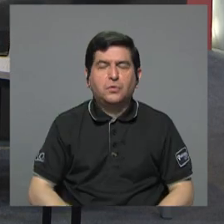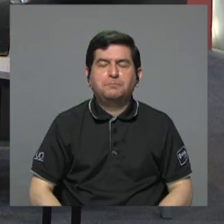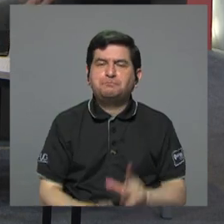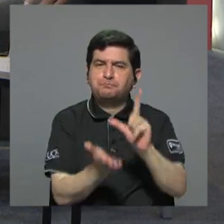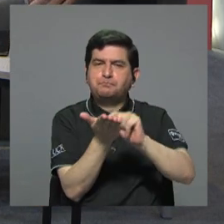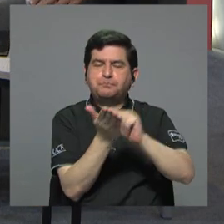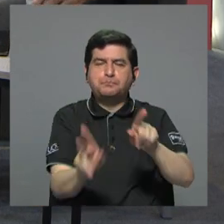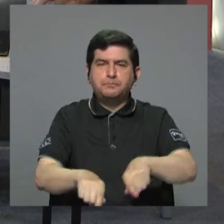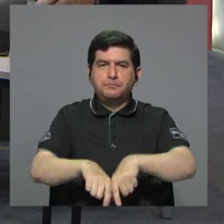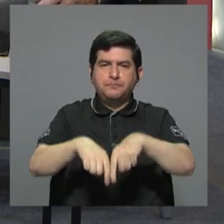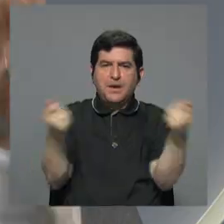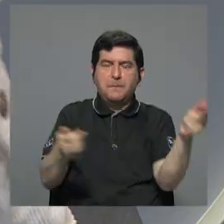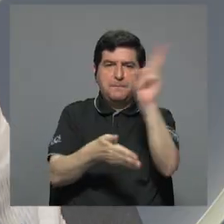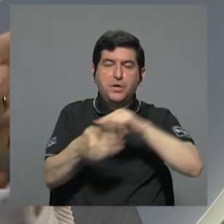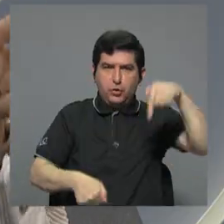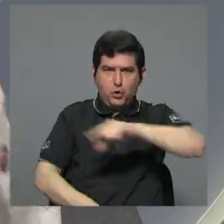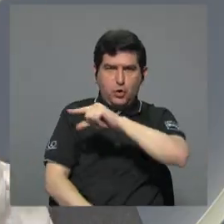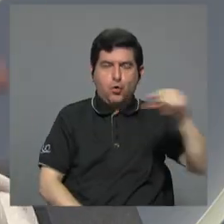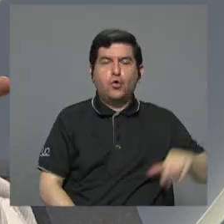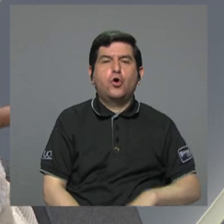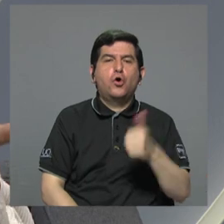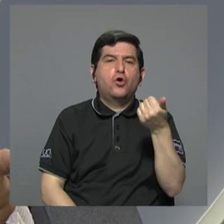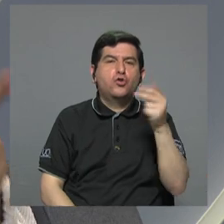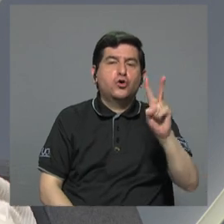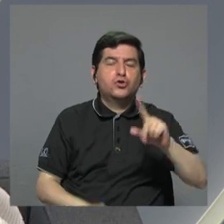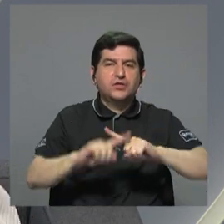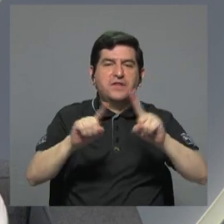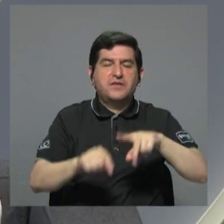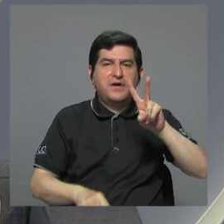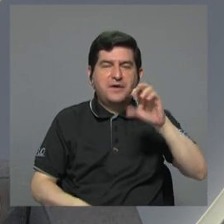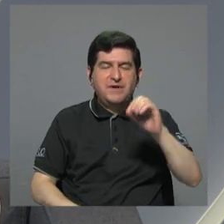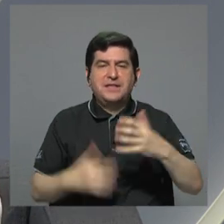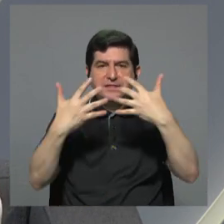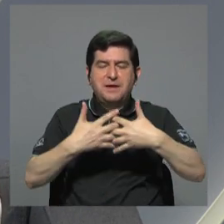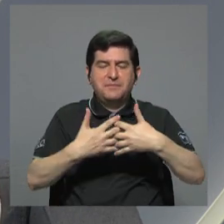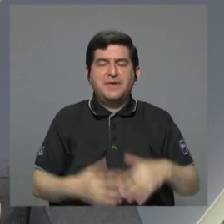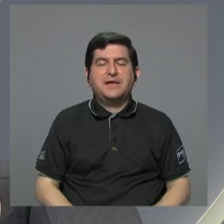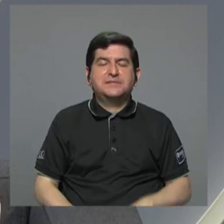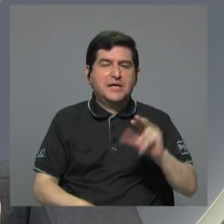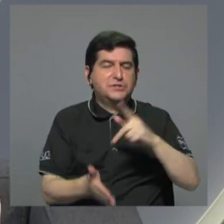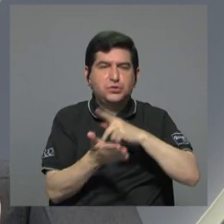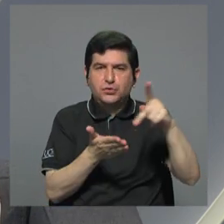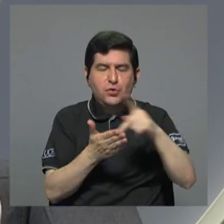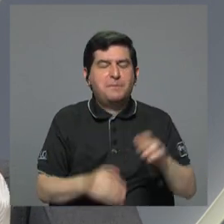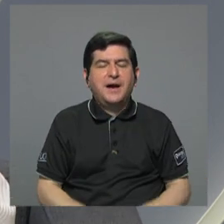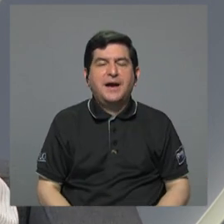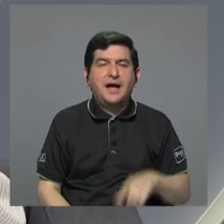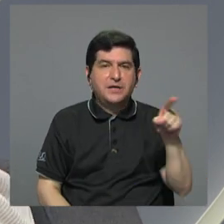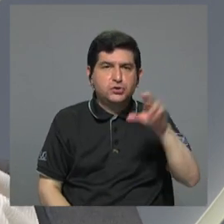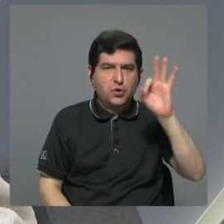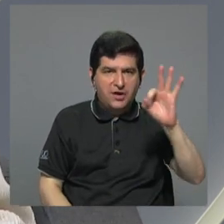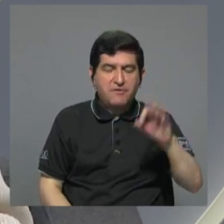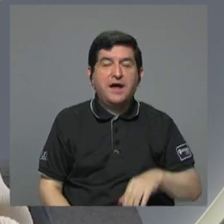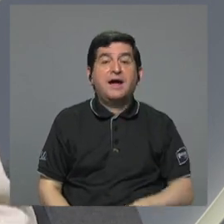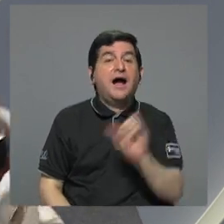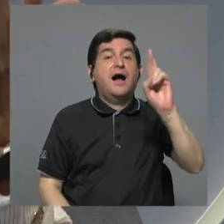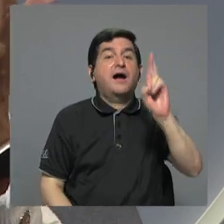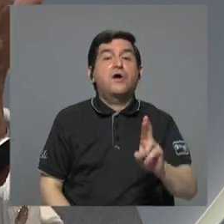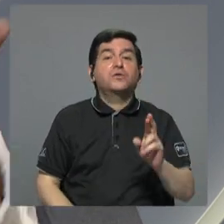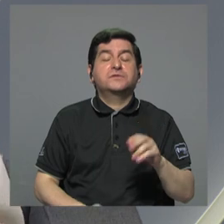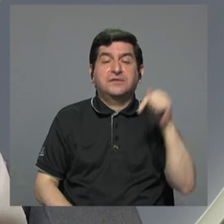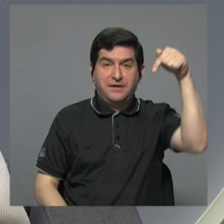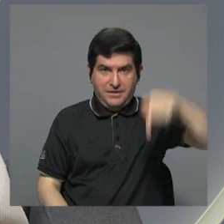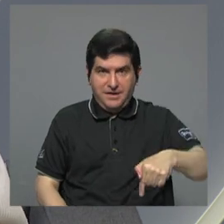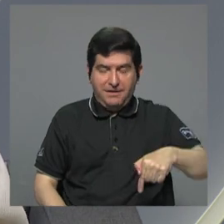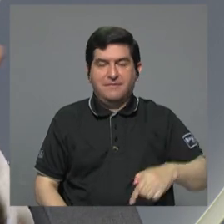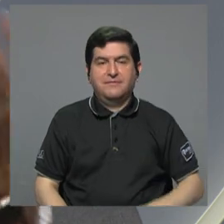publicación del semanario de esta semana. 12 de 20 empresas que emigraron de pagar impuestos a sesiones francas son TICAS. Es decir, aparece